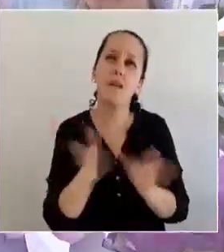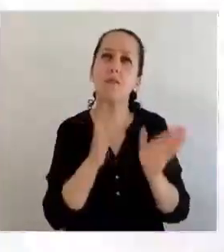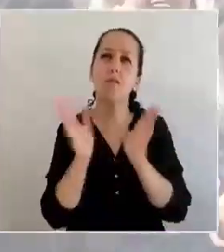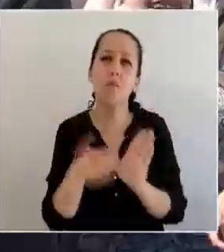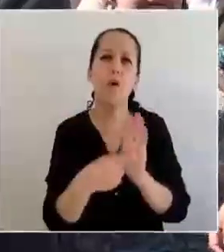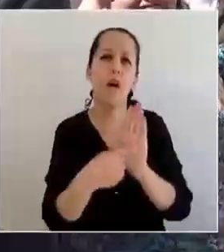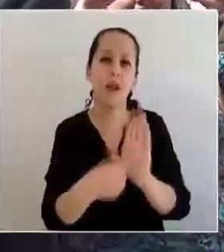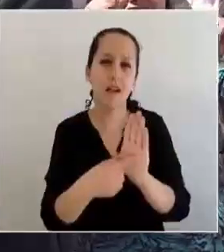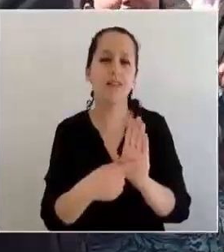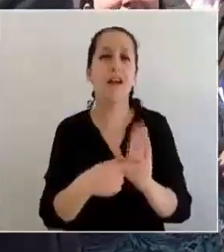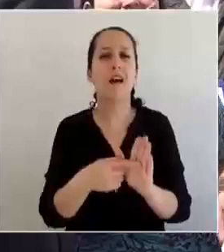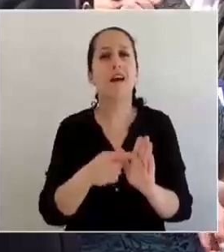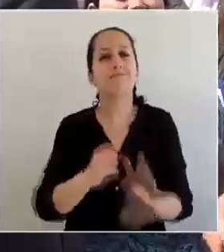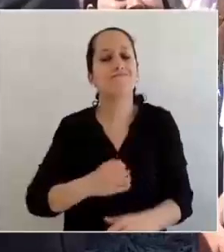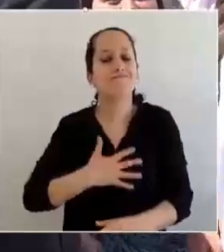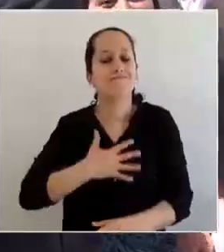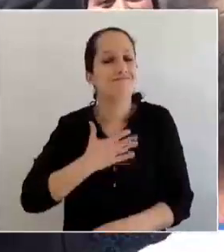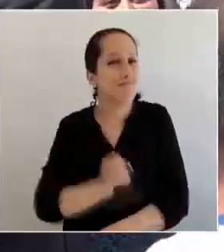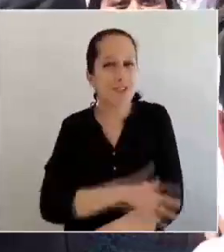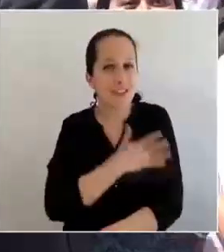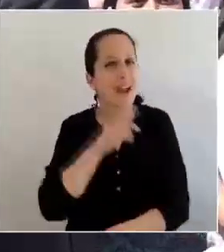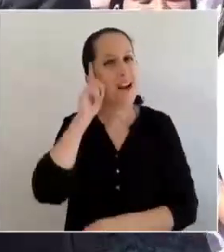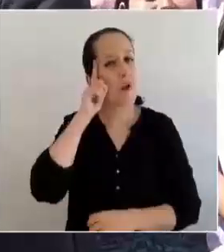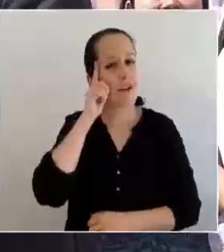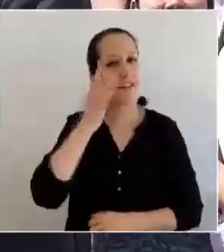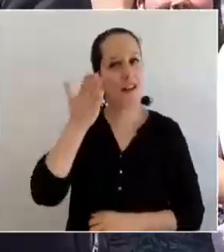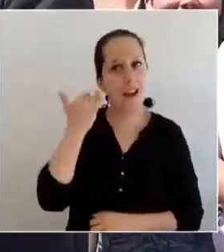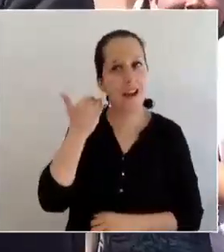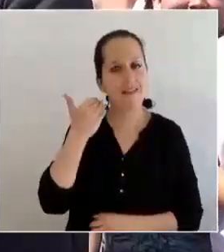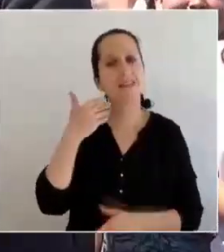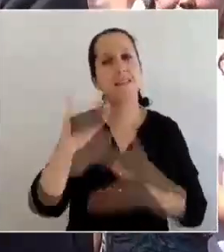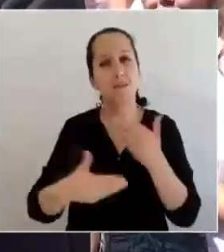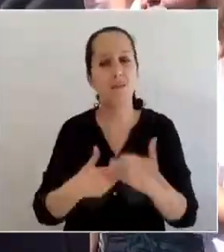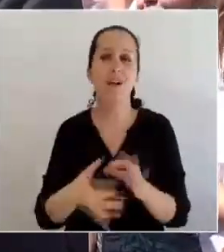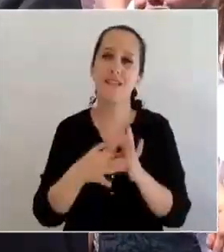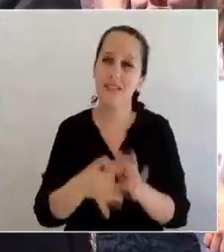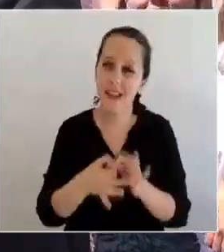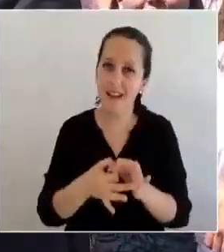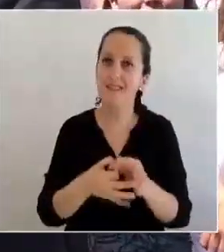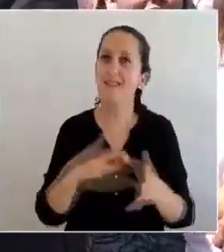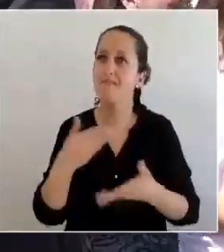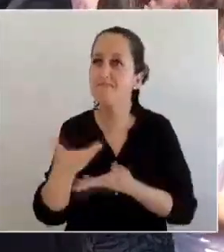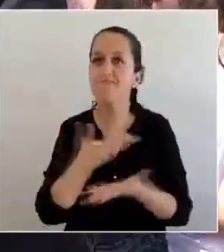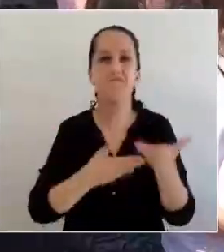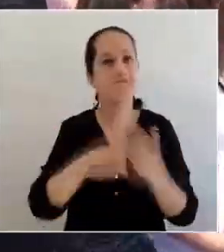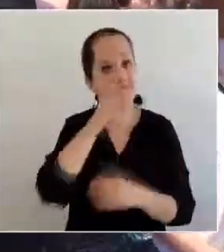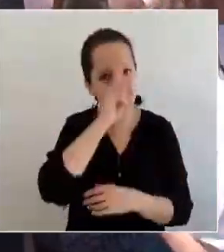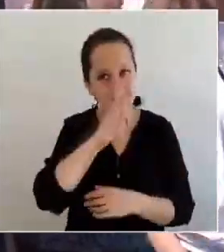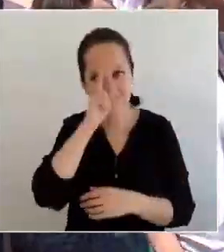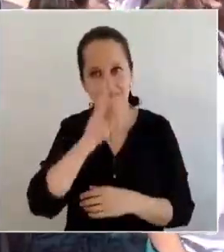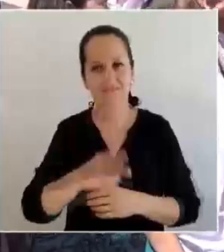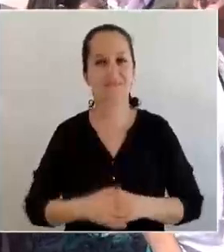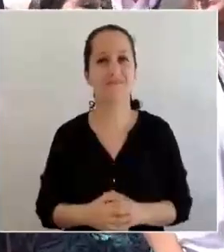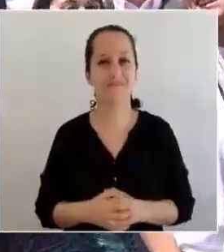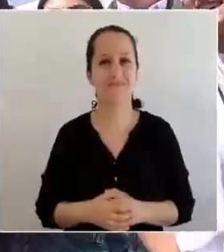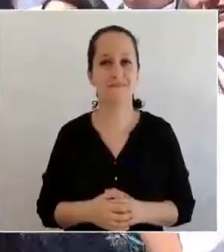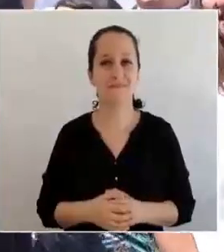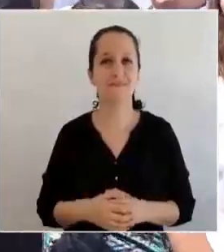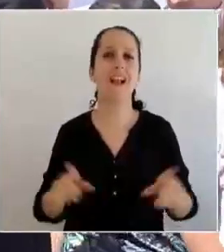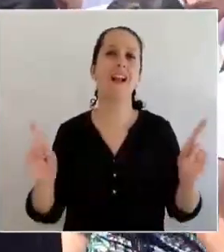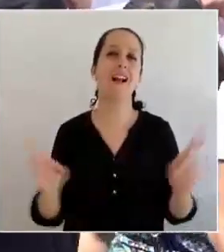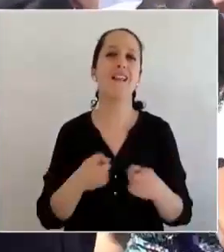pasajes, desde la emotividad y el recuerdo hasta el agradecimiento y los reconocimientos.